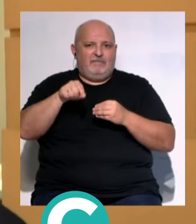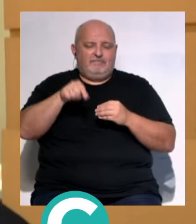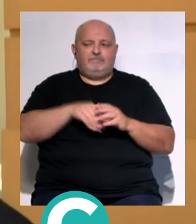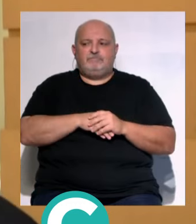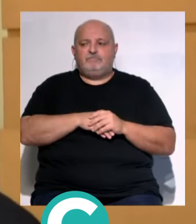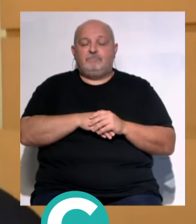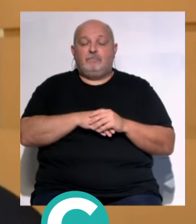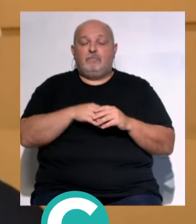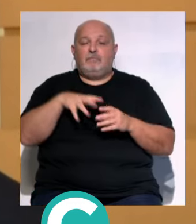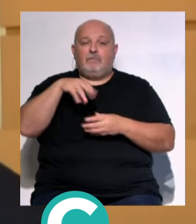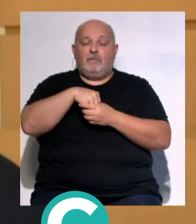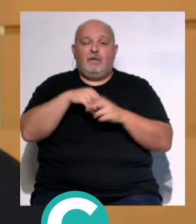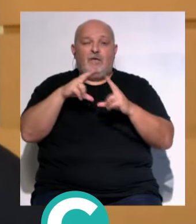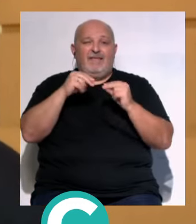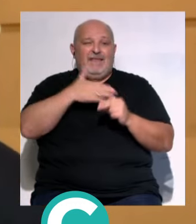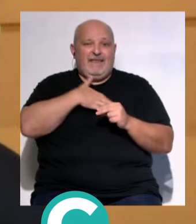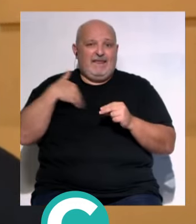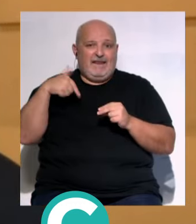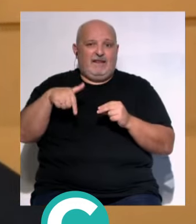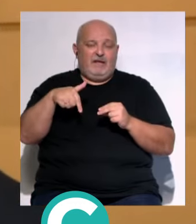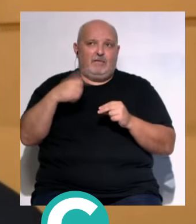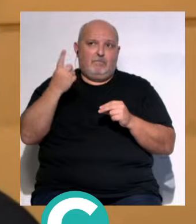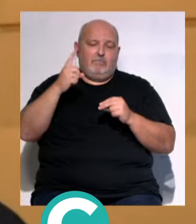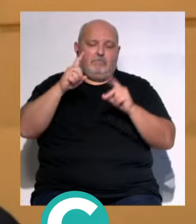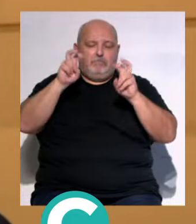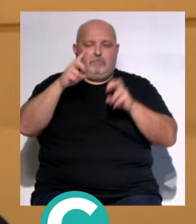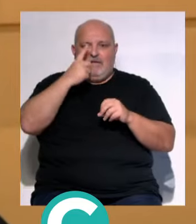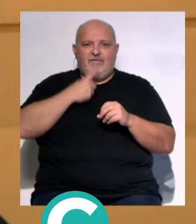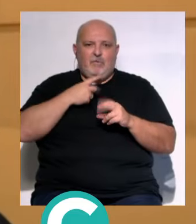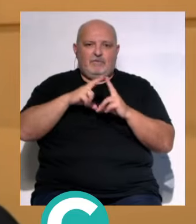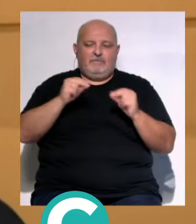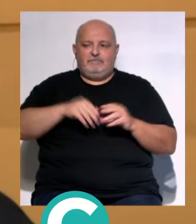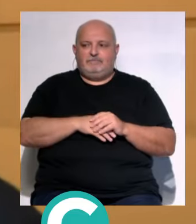...y luego que encaje con lo que la universidad quiere... ...y que tenga un perfil universitario.